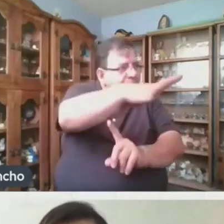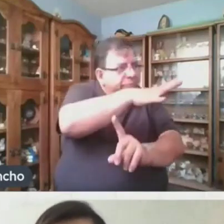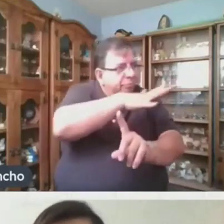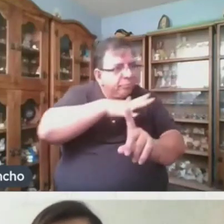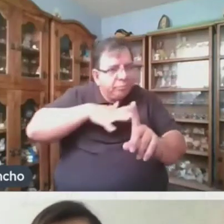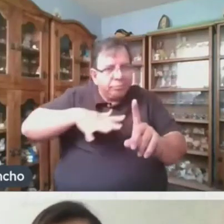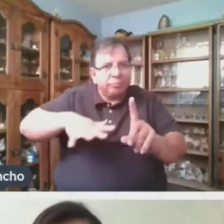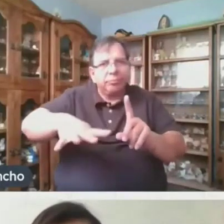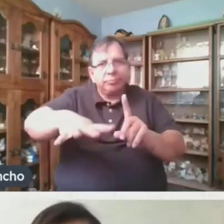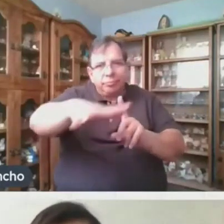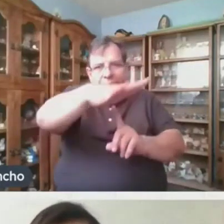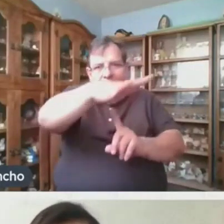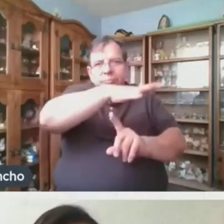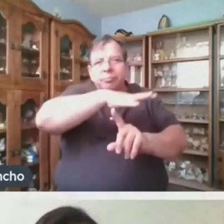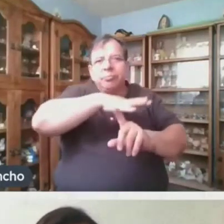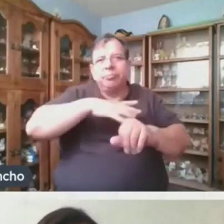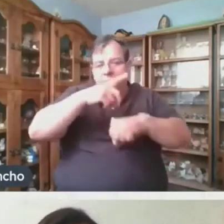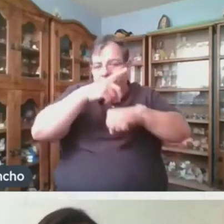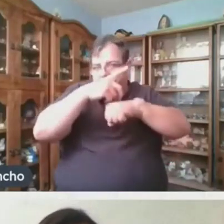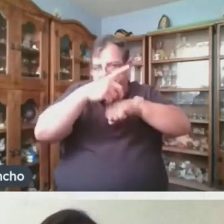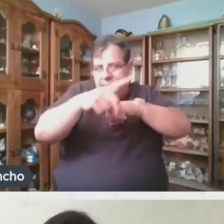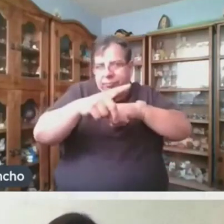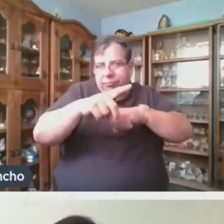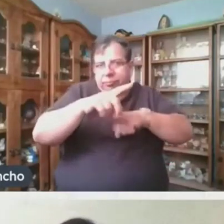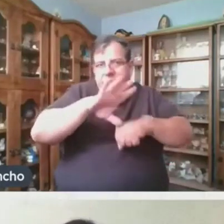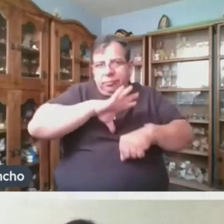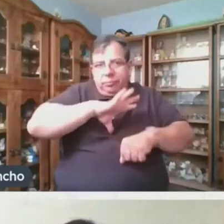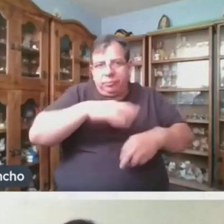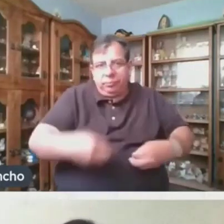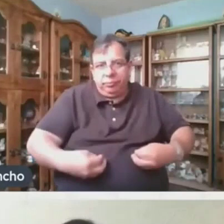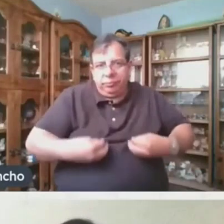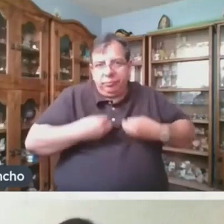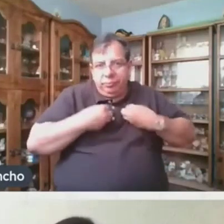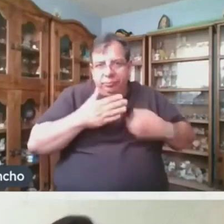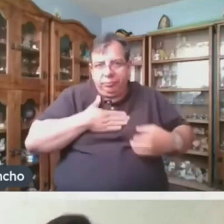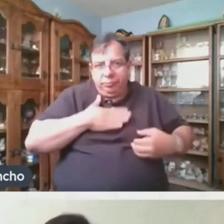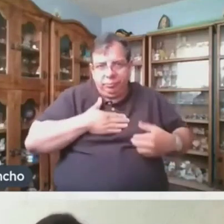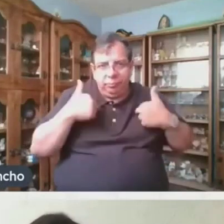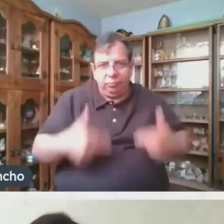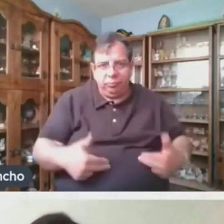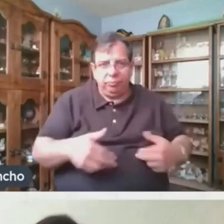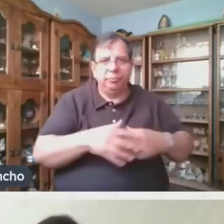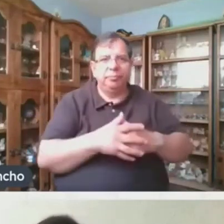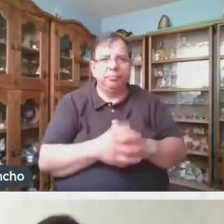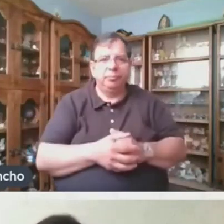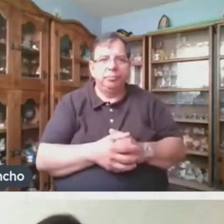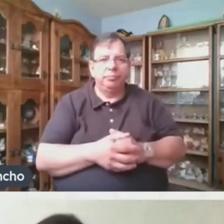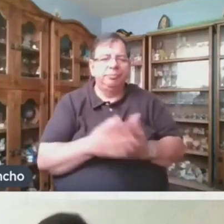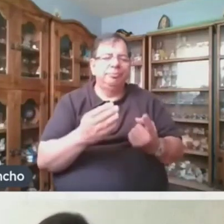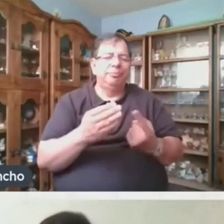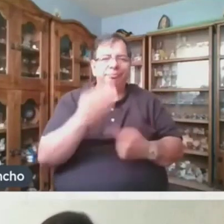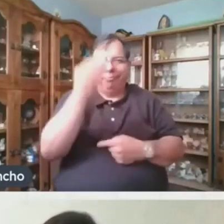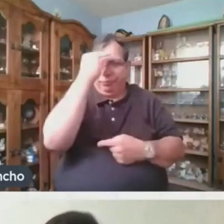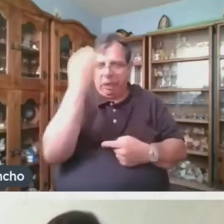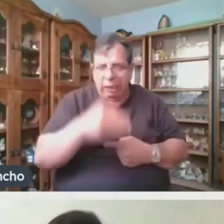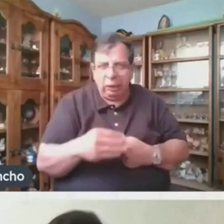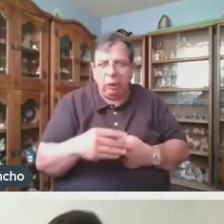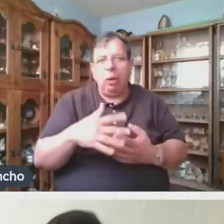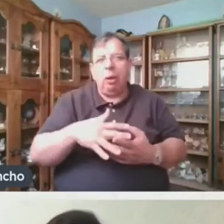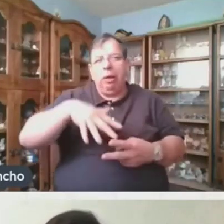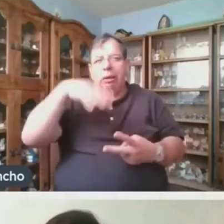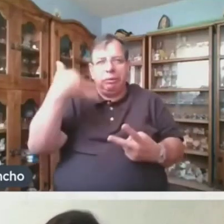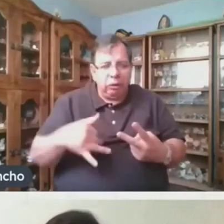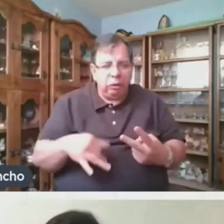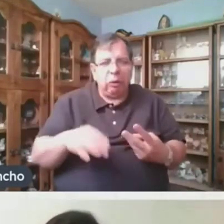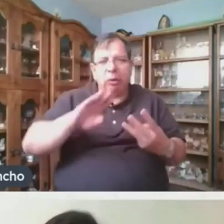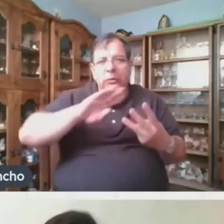Afectan De Forma Directa A La Vida De Nosotros Como Seres Humanos El Horror El Dolor Y